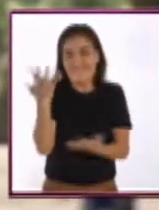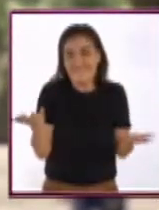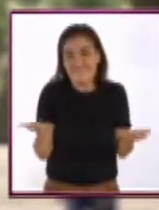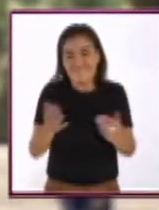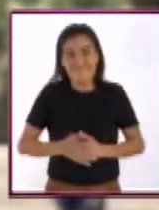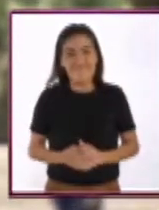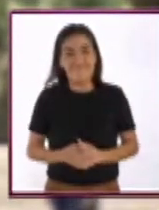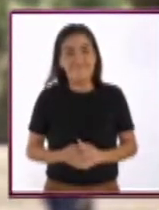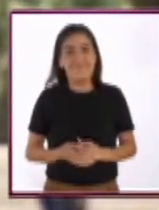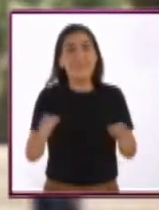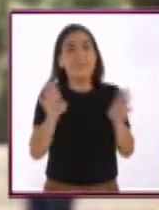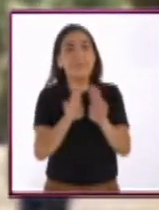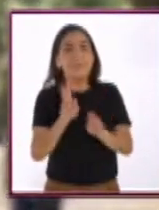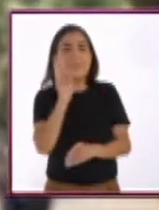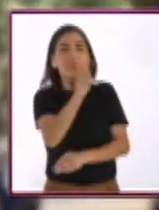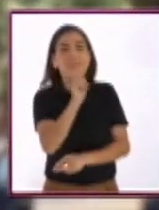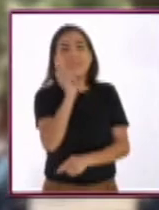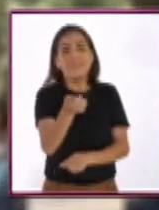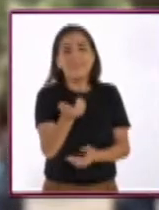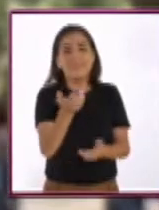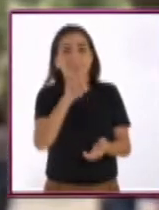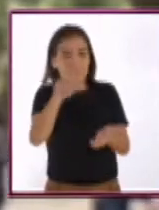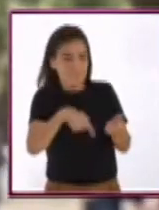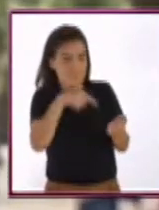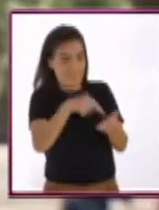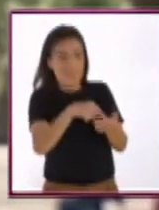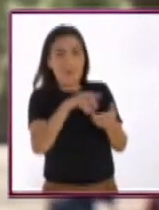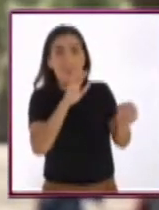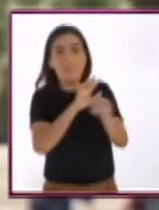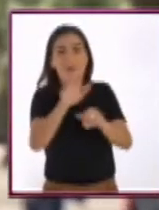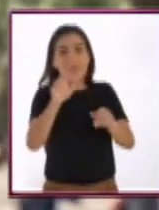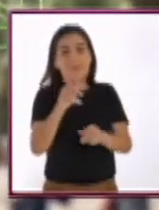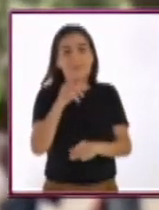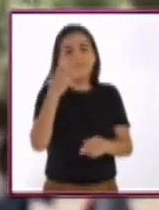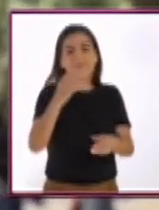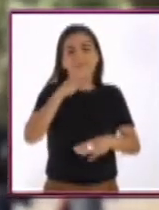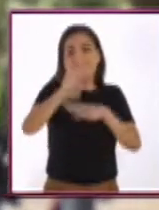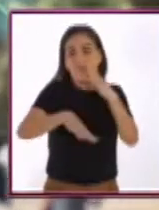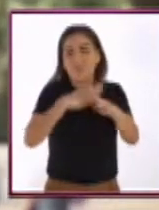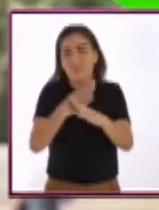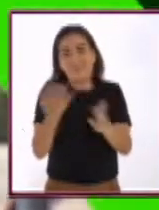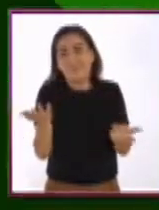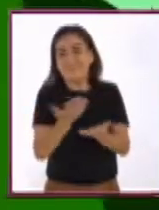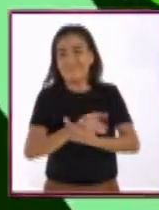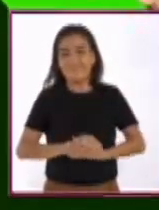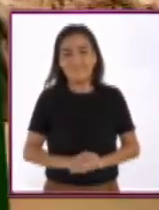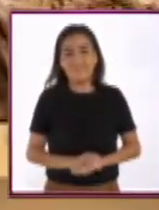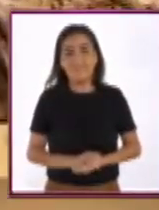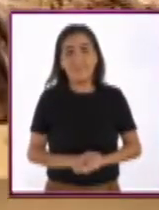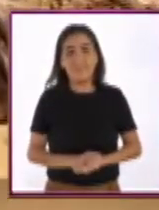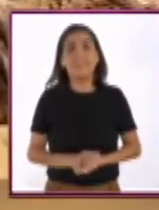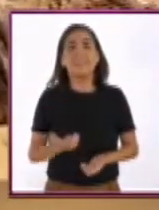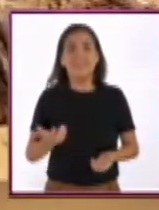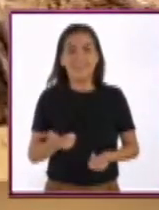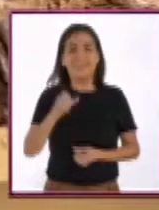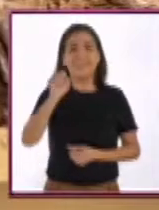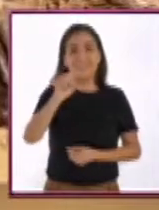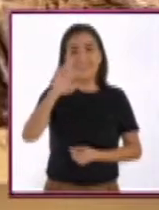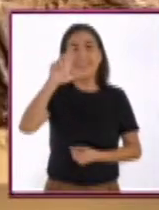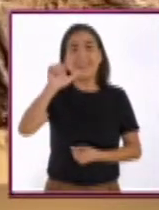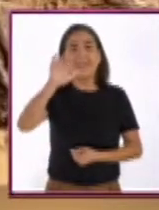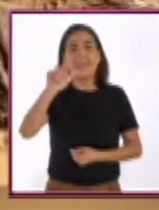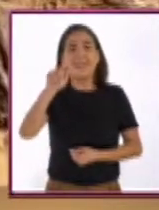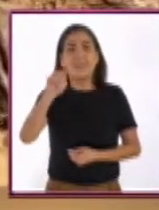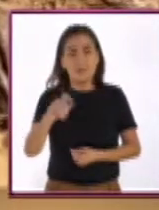Un árbol que nomás está en unas específicas partes del mundo. El